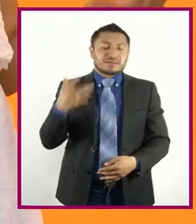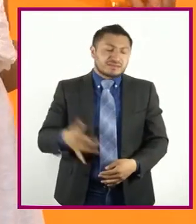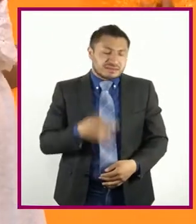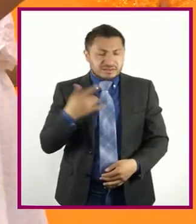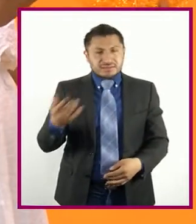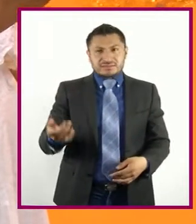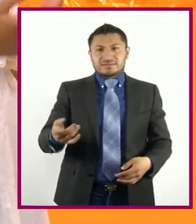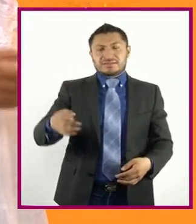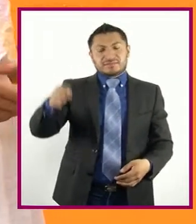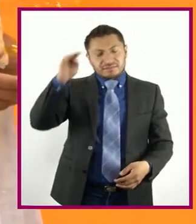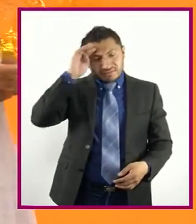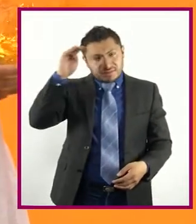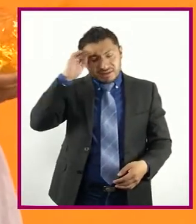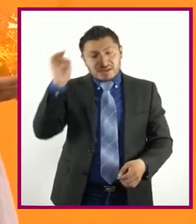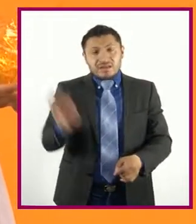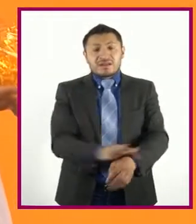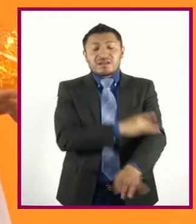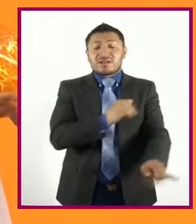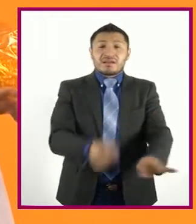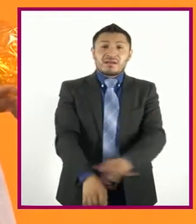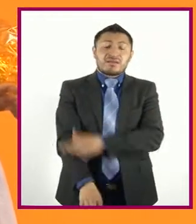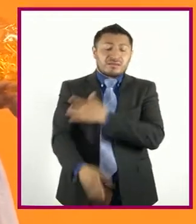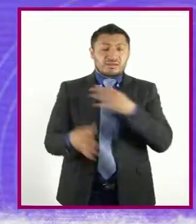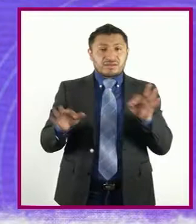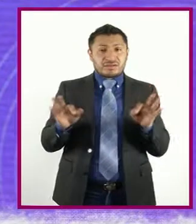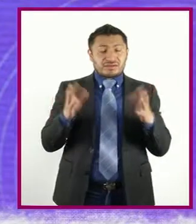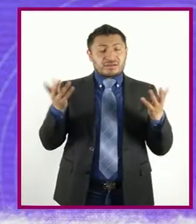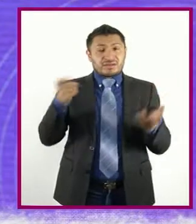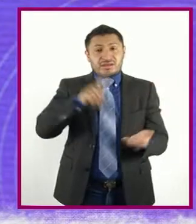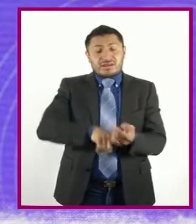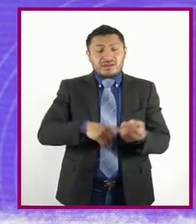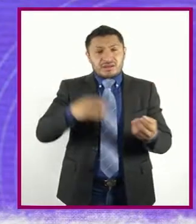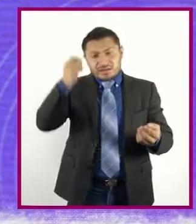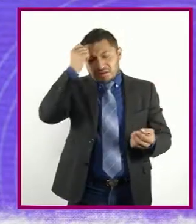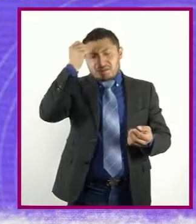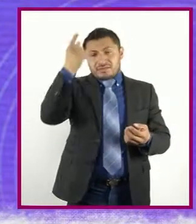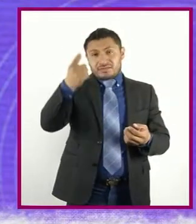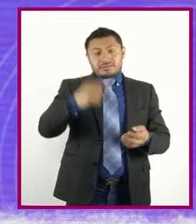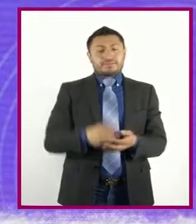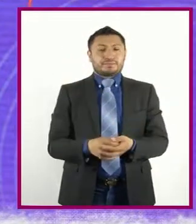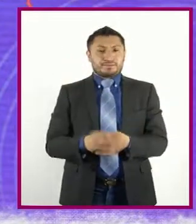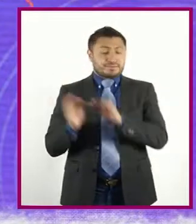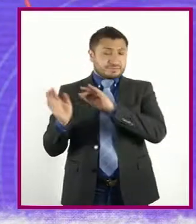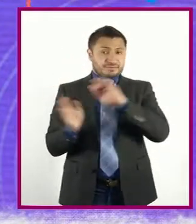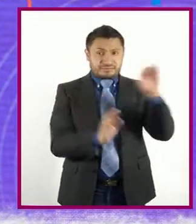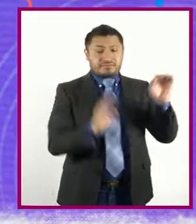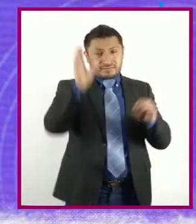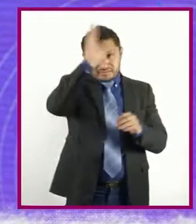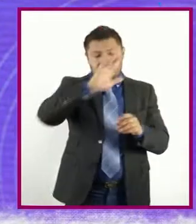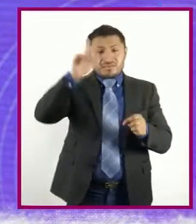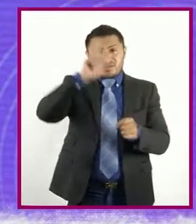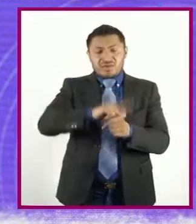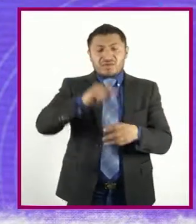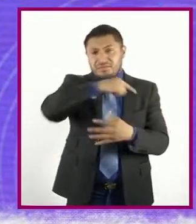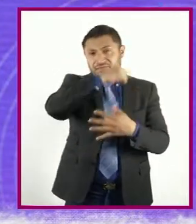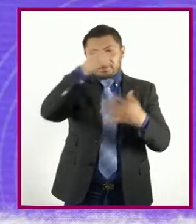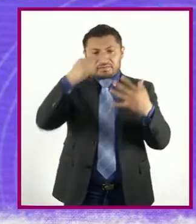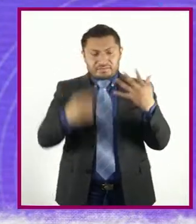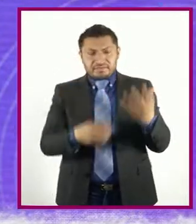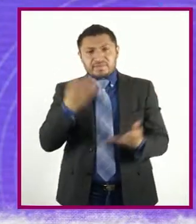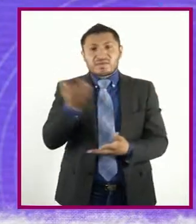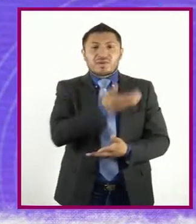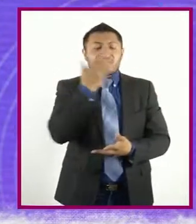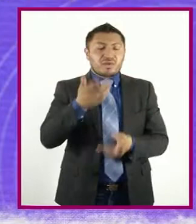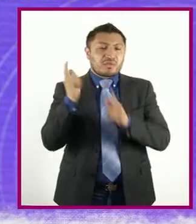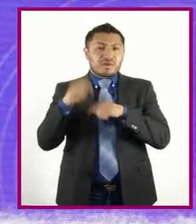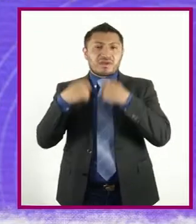Sus emociones A través de una creación La cultura Es el conjunto De costumbres Tradiciones